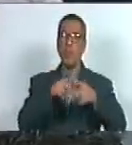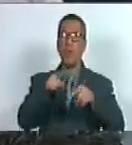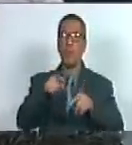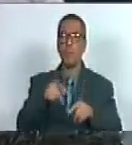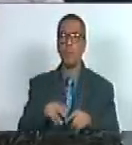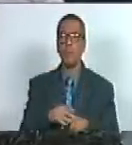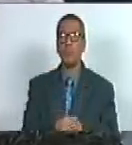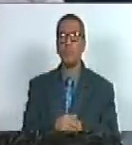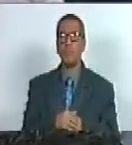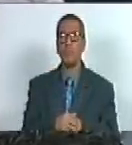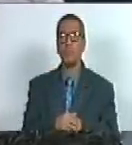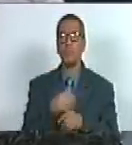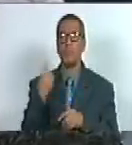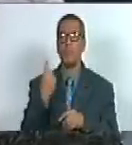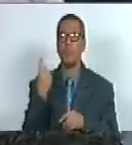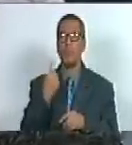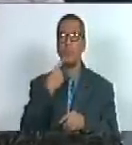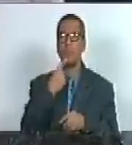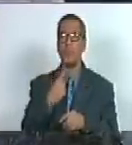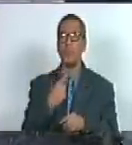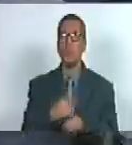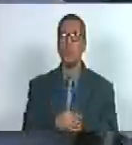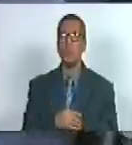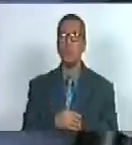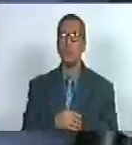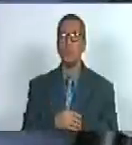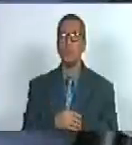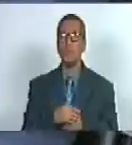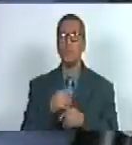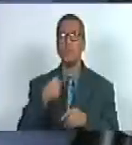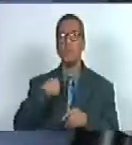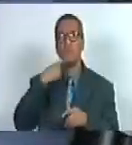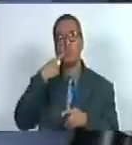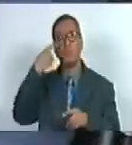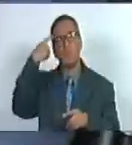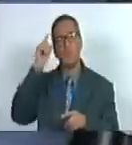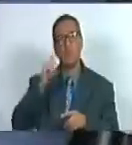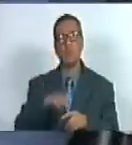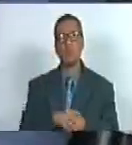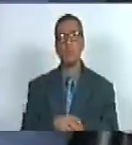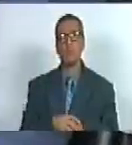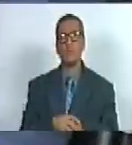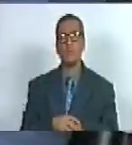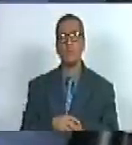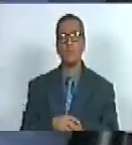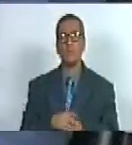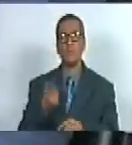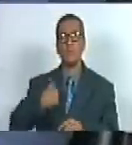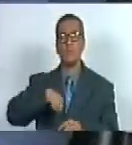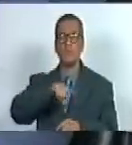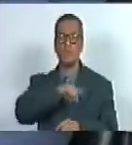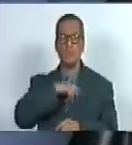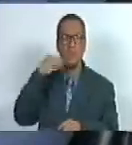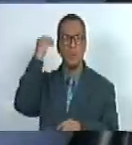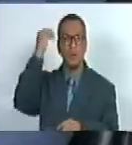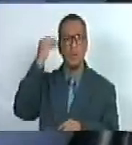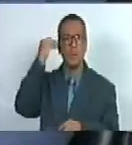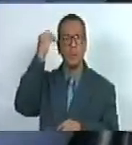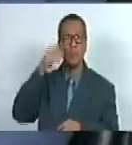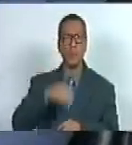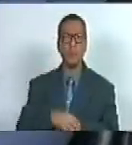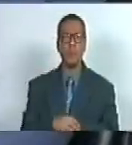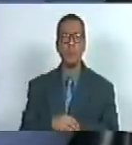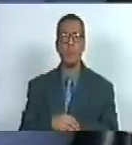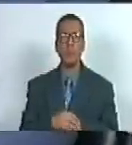sencillamente si bien fue una rebelión fallida nosotros consideramos que